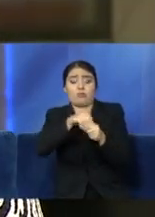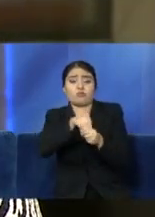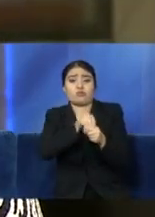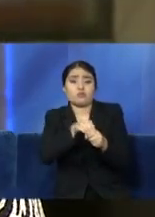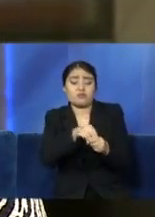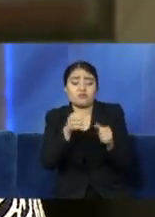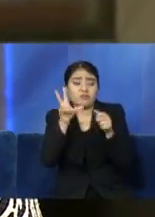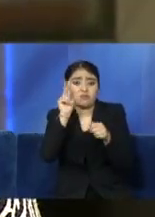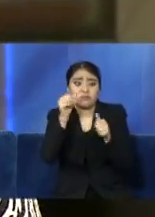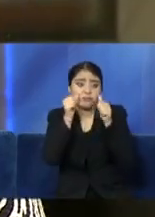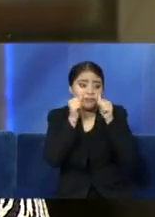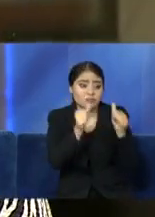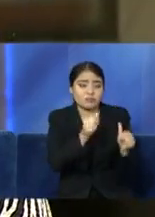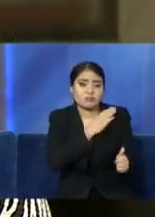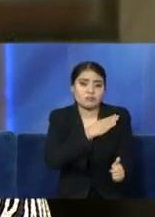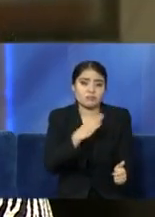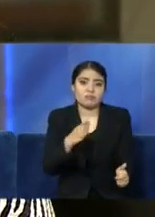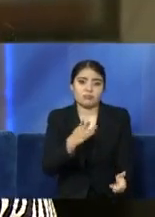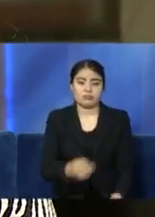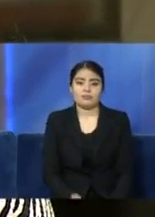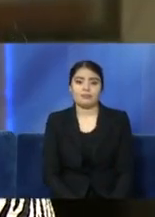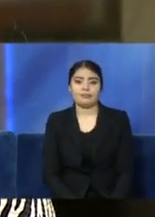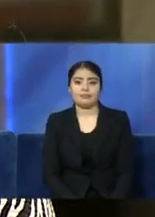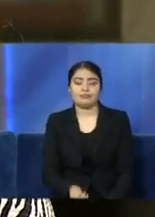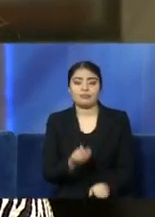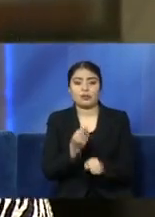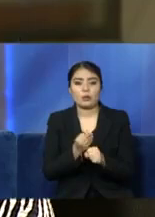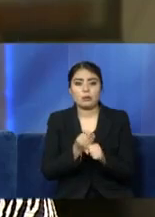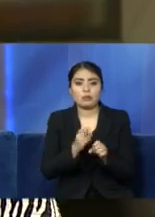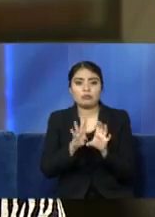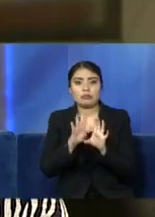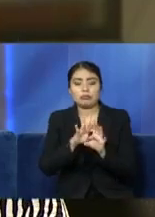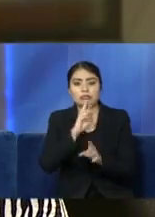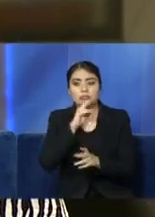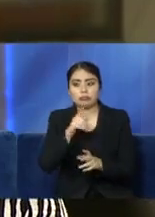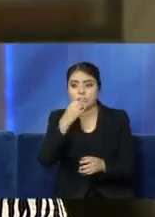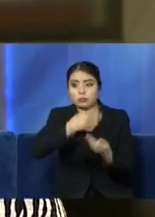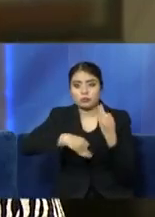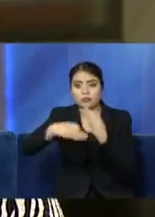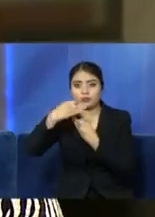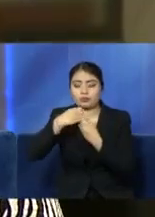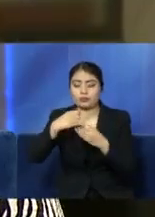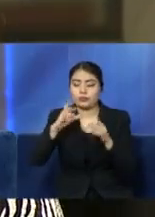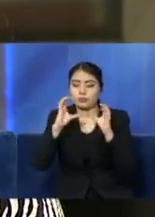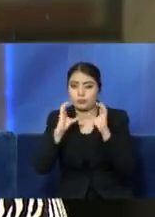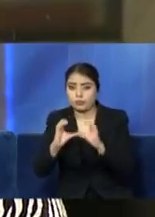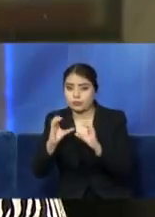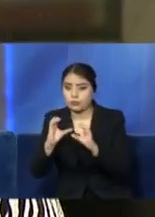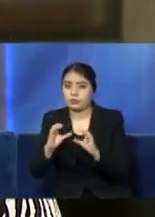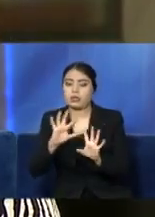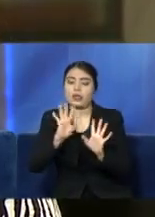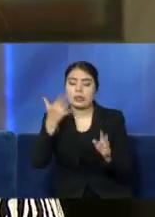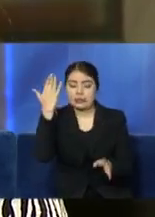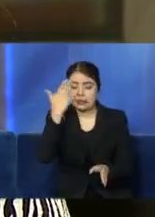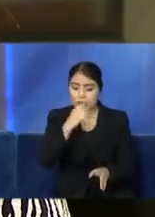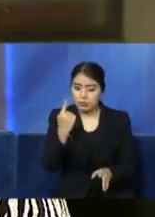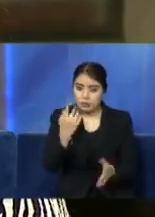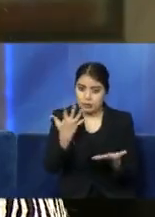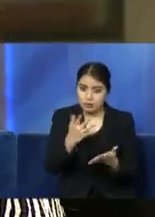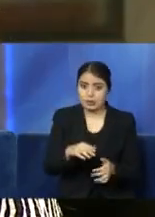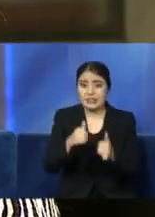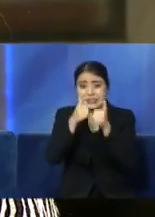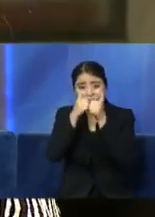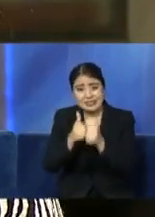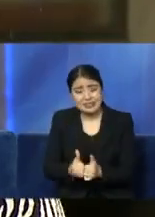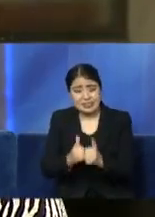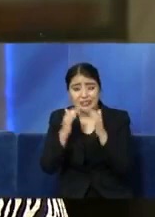tratamos de hacer? Tratar de contener la infección con las medidas que ya les estamos indicando, que la gente se guarde en sus casas